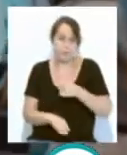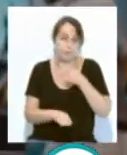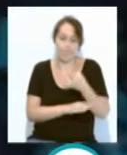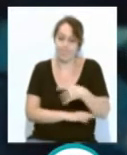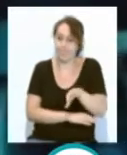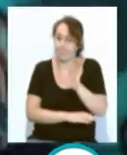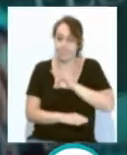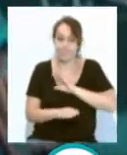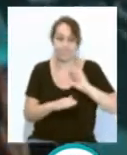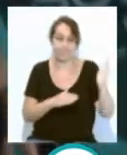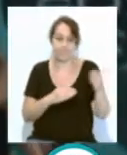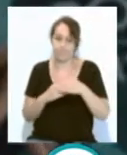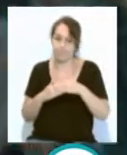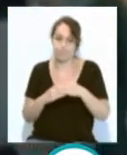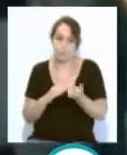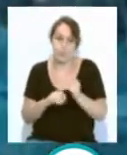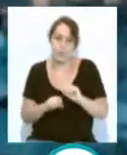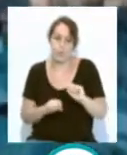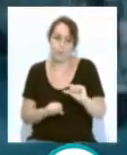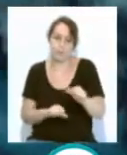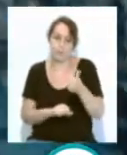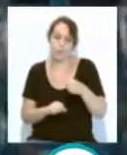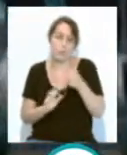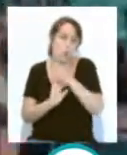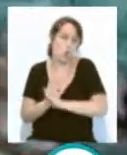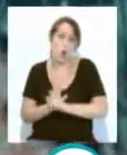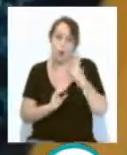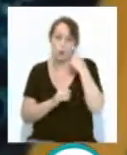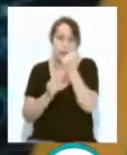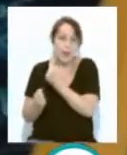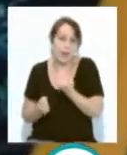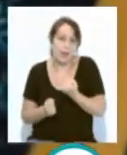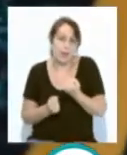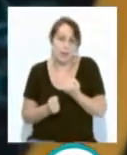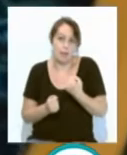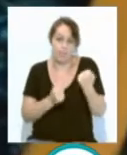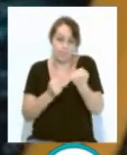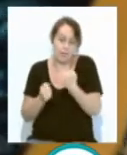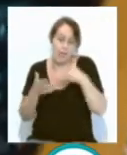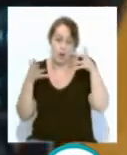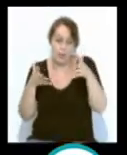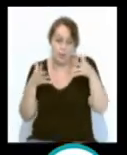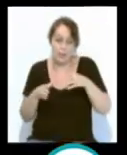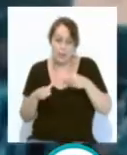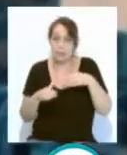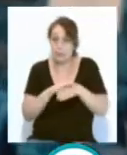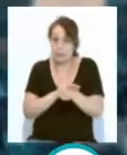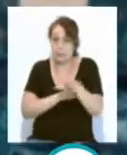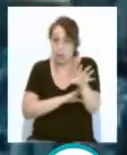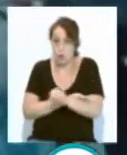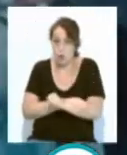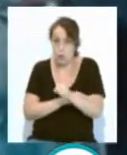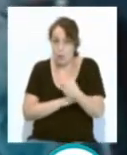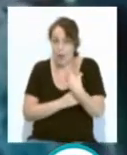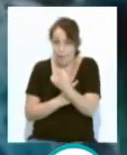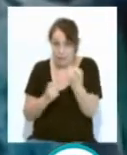decisión de cerrar el ciclo y activar el protocolo que las autoridades sanitarias recomiendan. Las entradas adquiridas para los eventos que quedaban